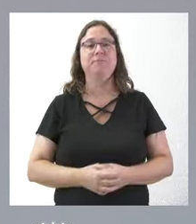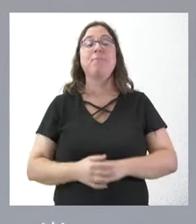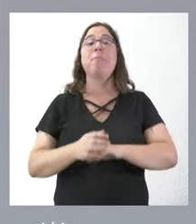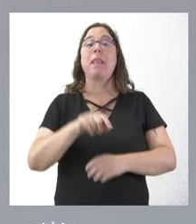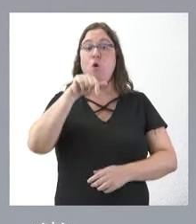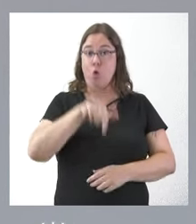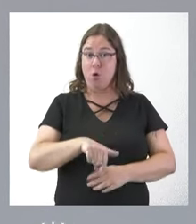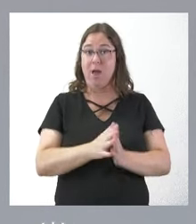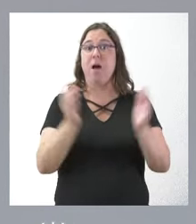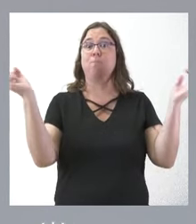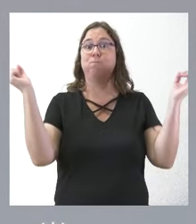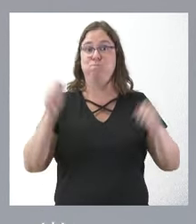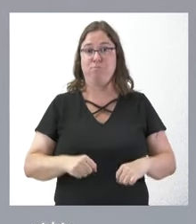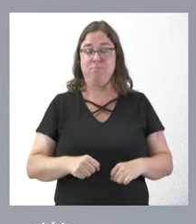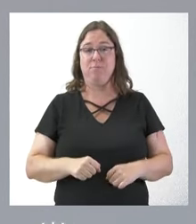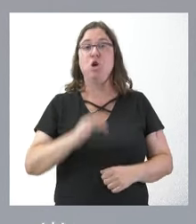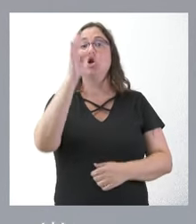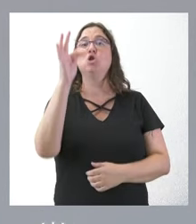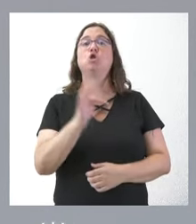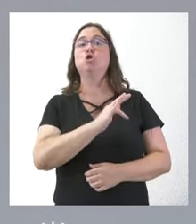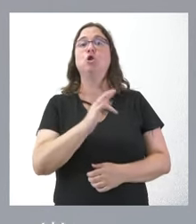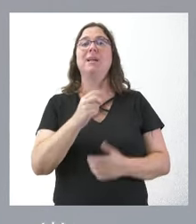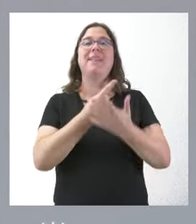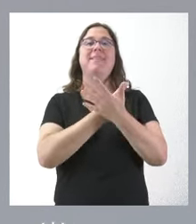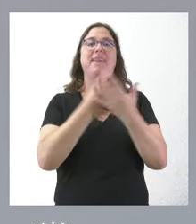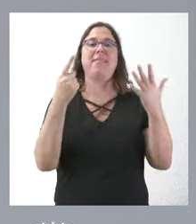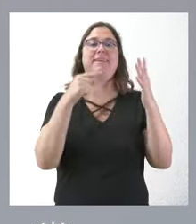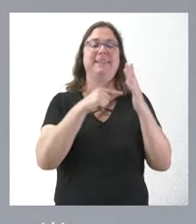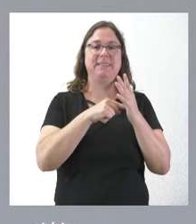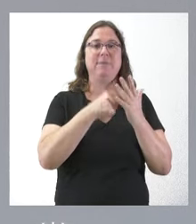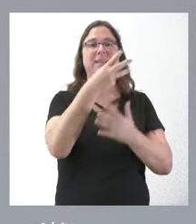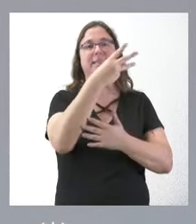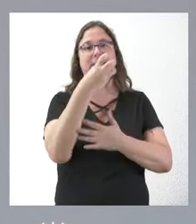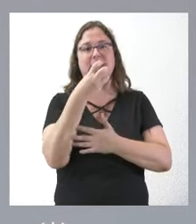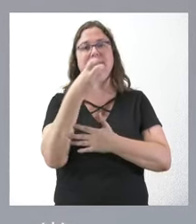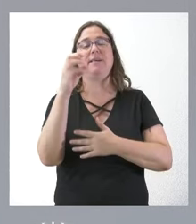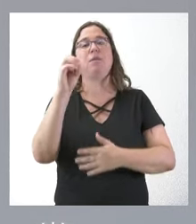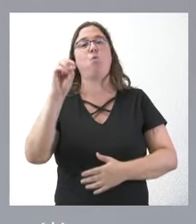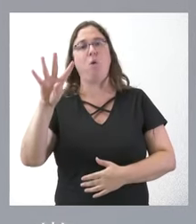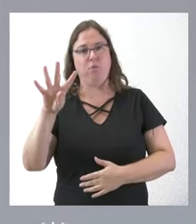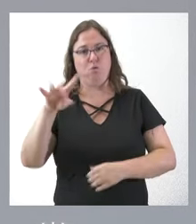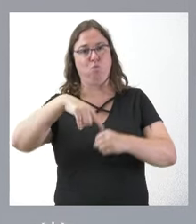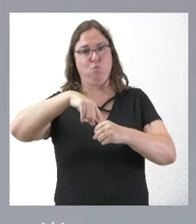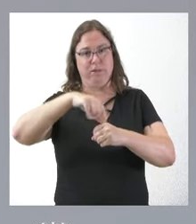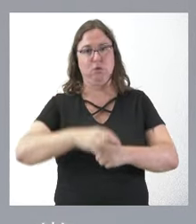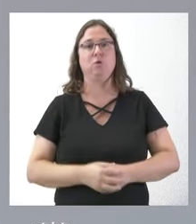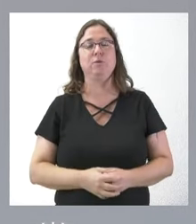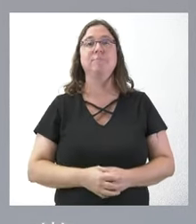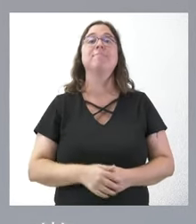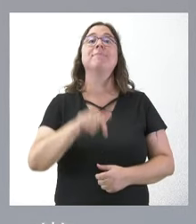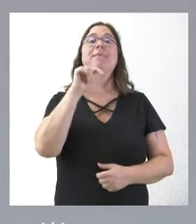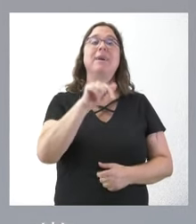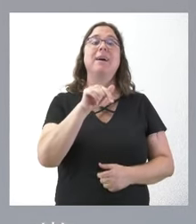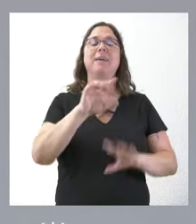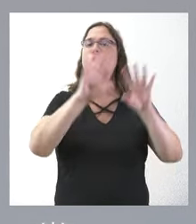aprobamos hoy tienen un total de 16.304 puestos. De aquí sacamos